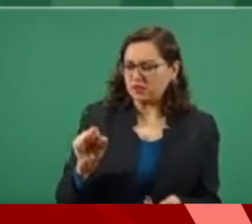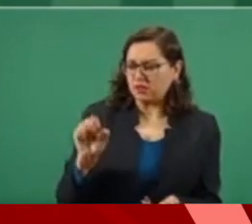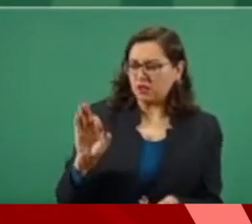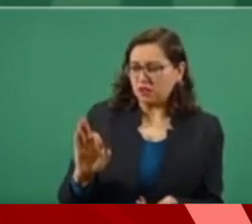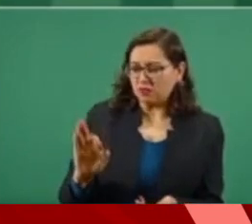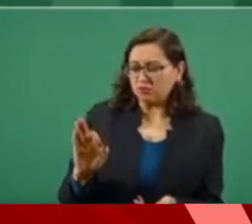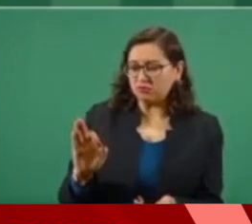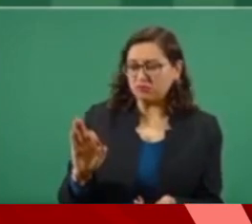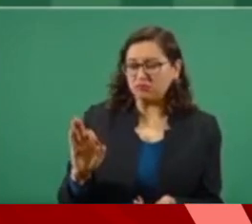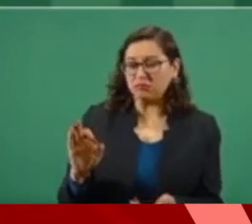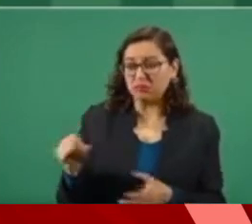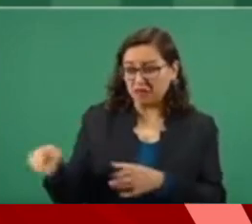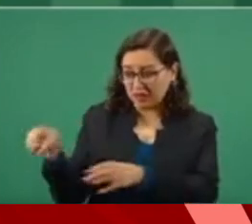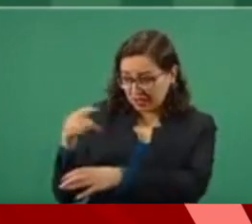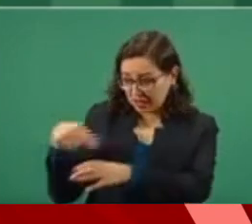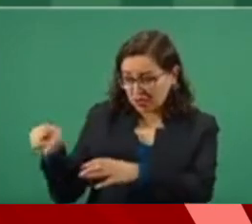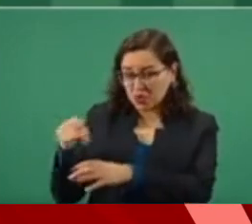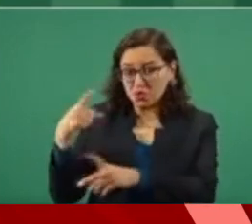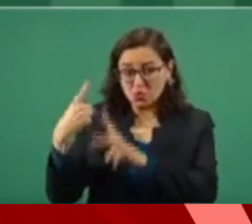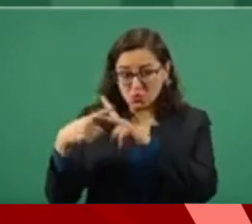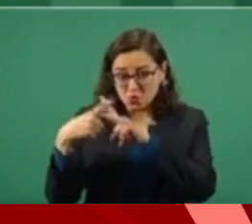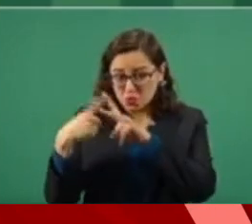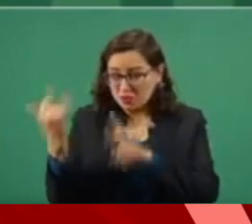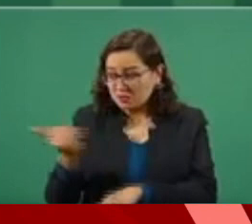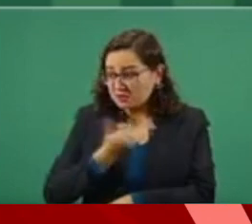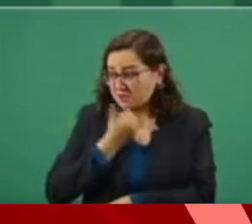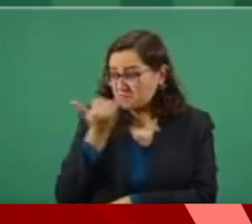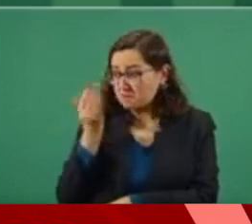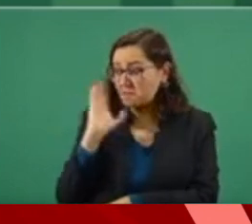hiciera mal las cuentas.